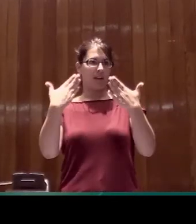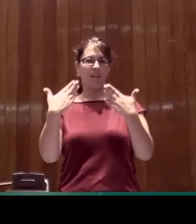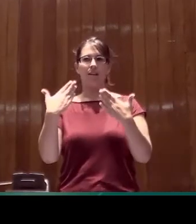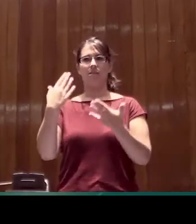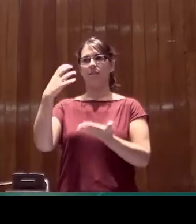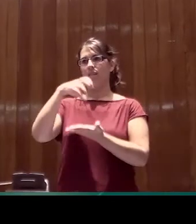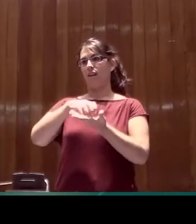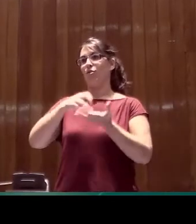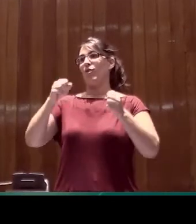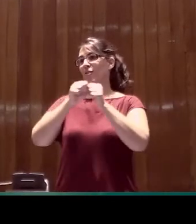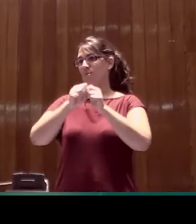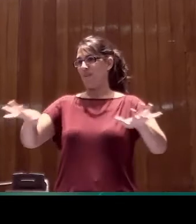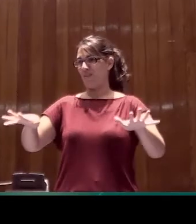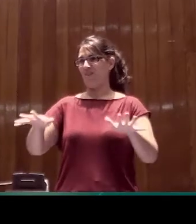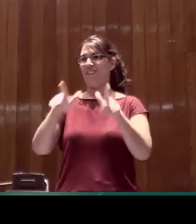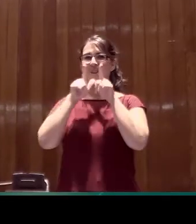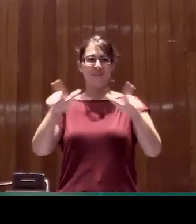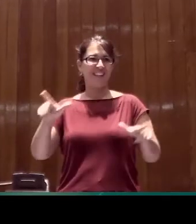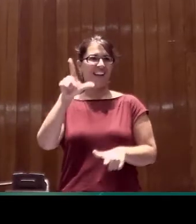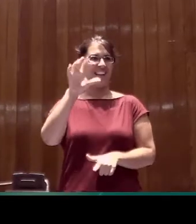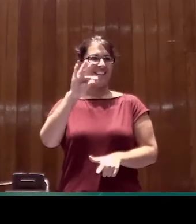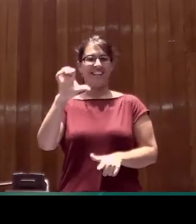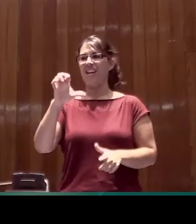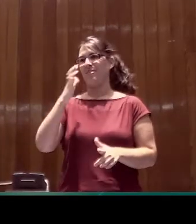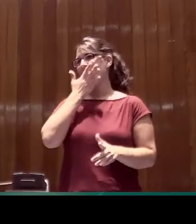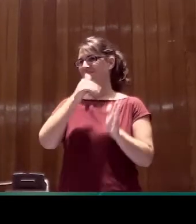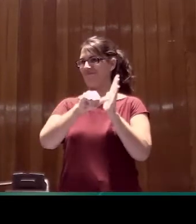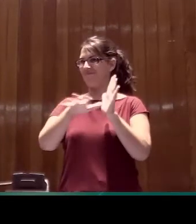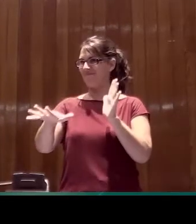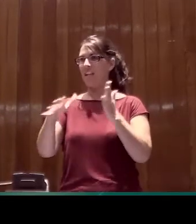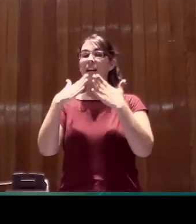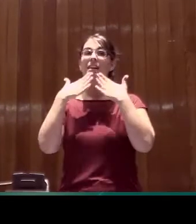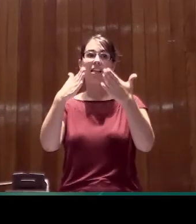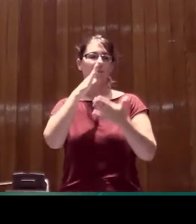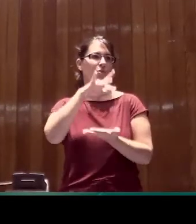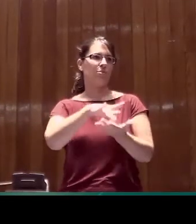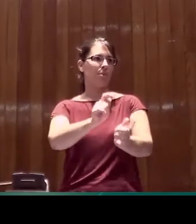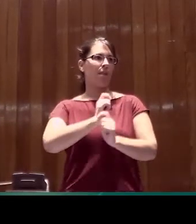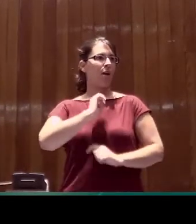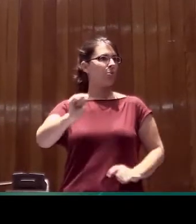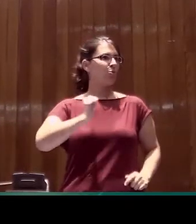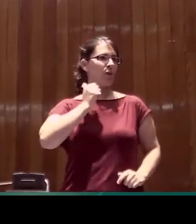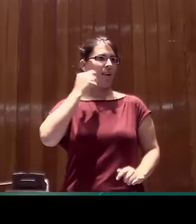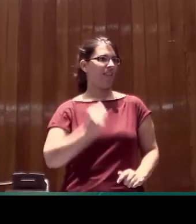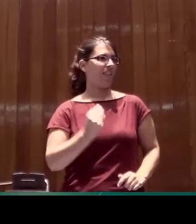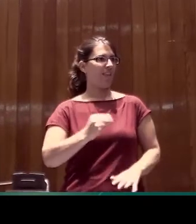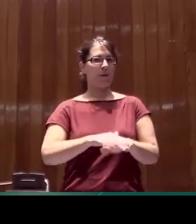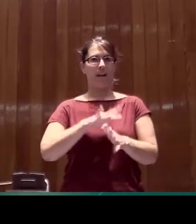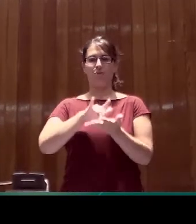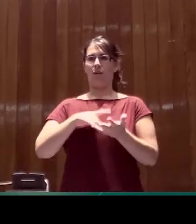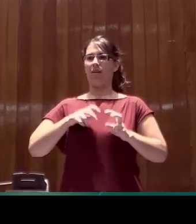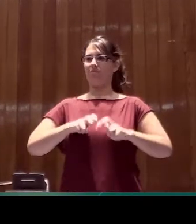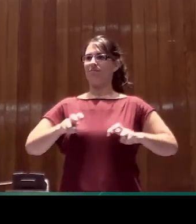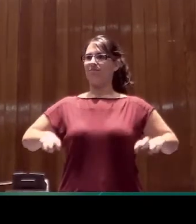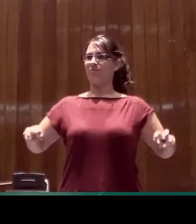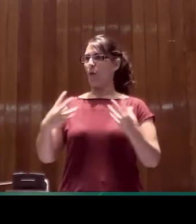Normalización Lingüística de la LSE por esta excelente oportunidad de compartir esta mesa con María